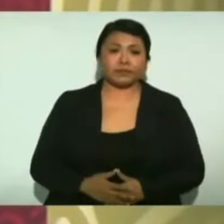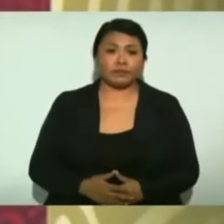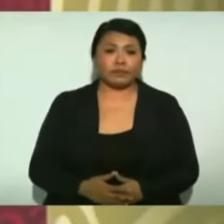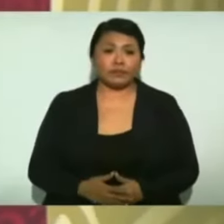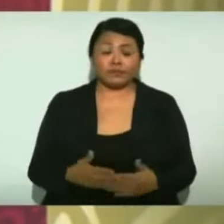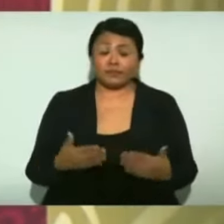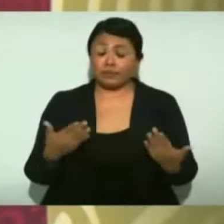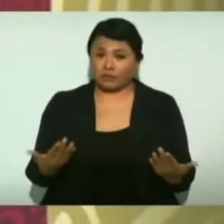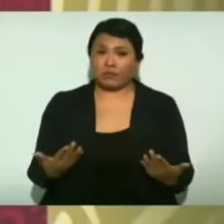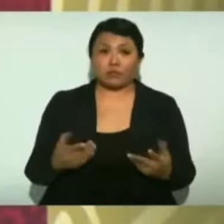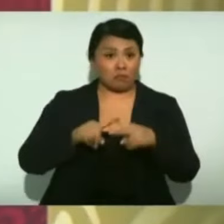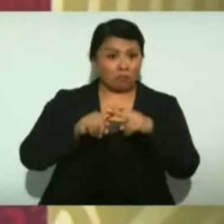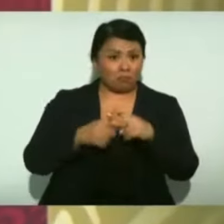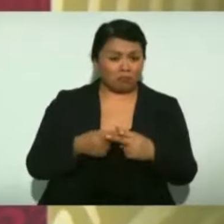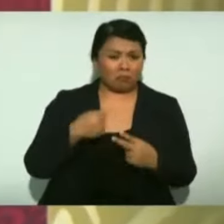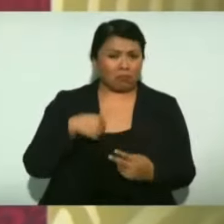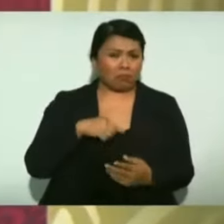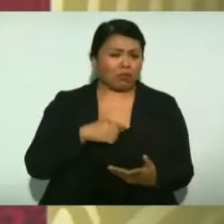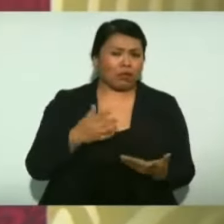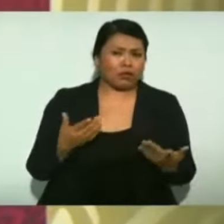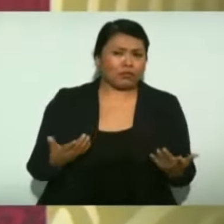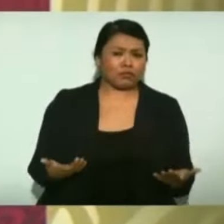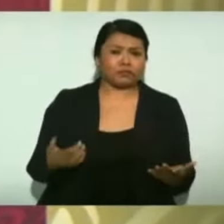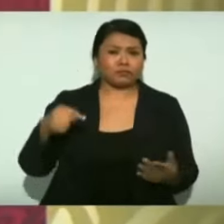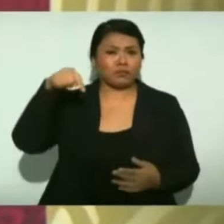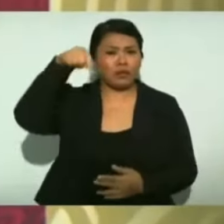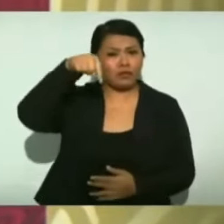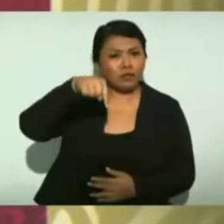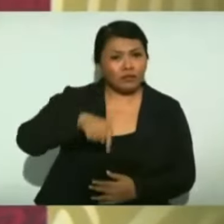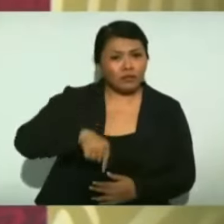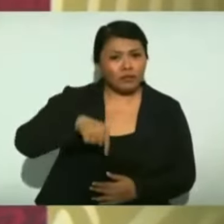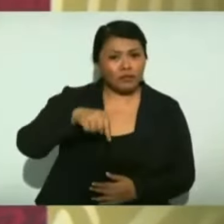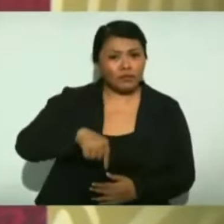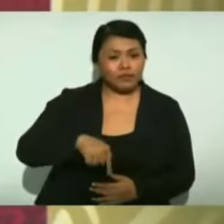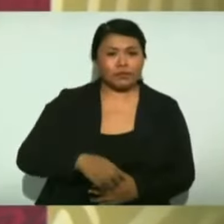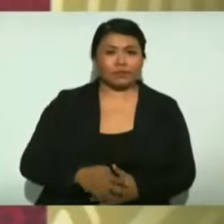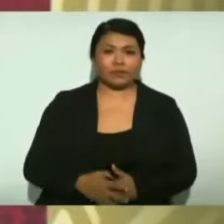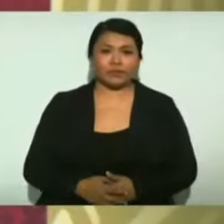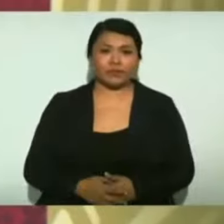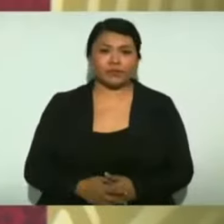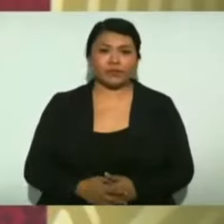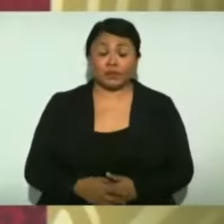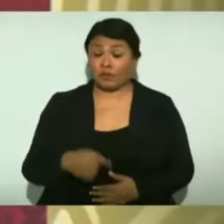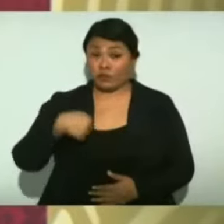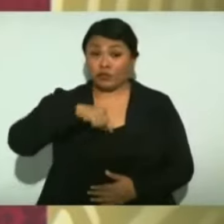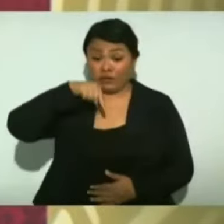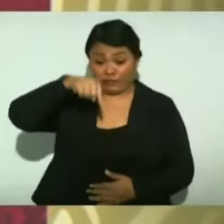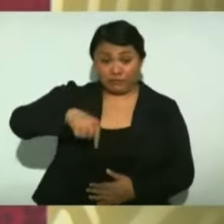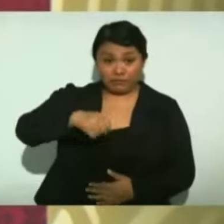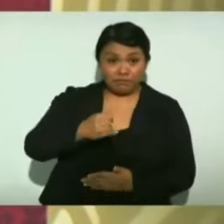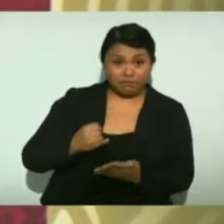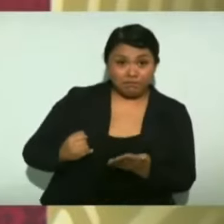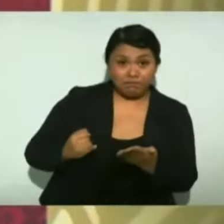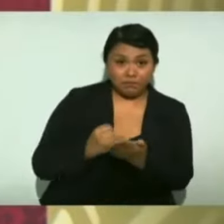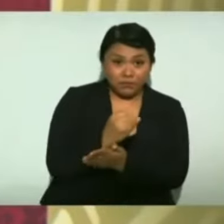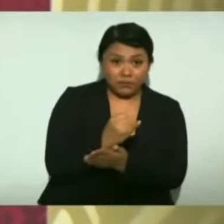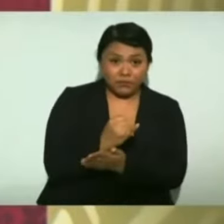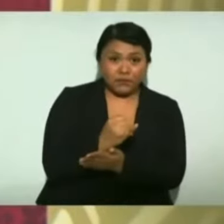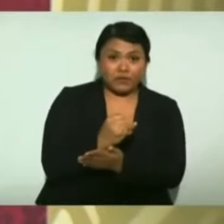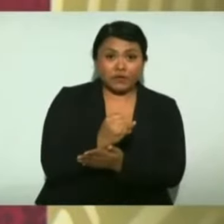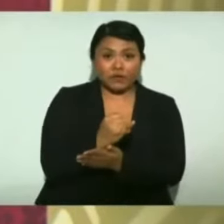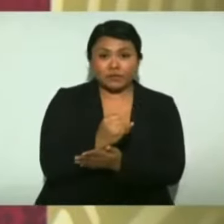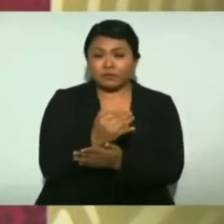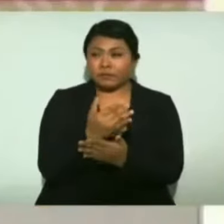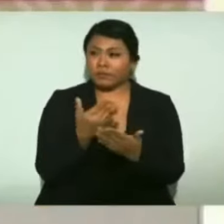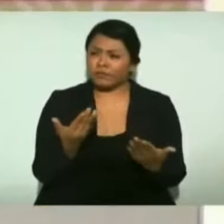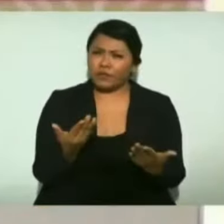aquí Ahí se tomó la decisión desde